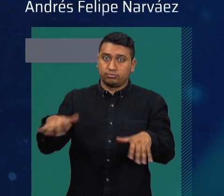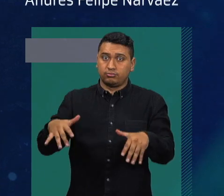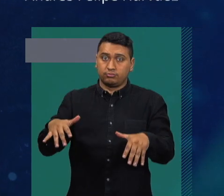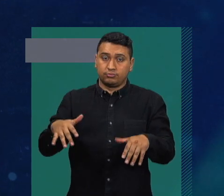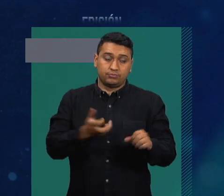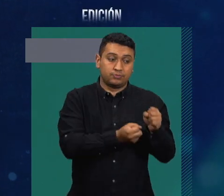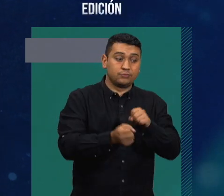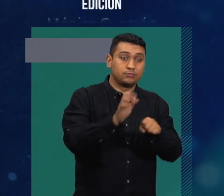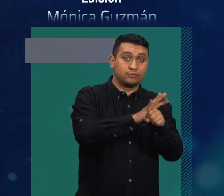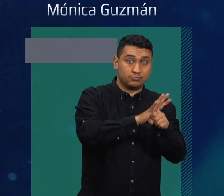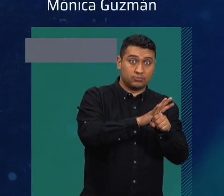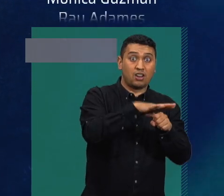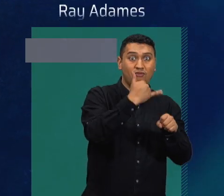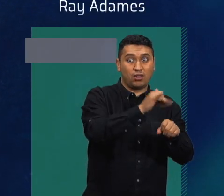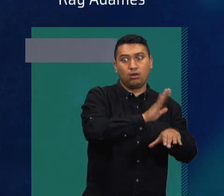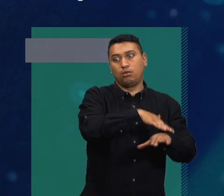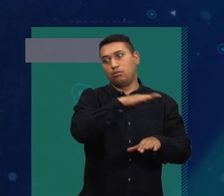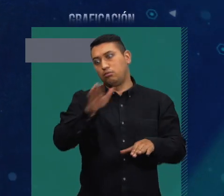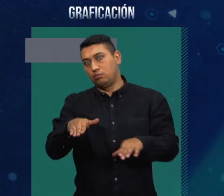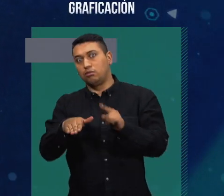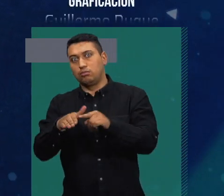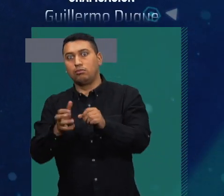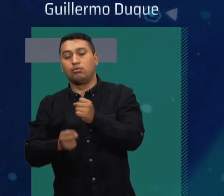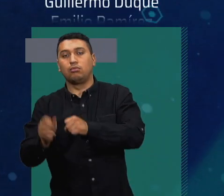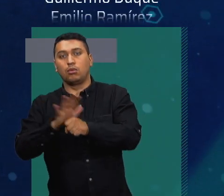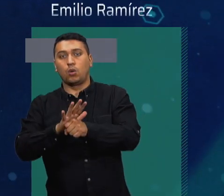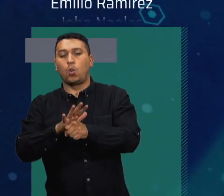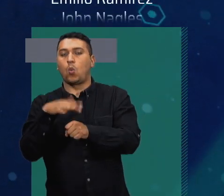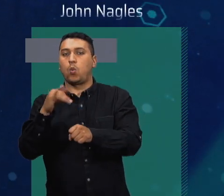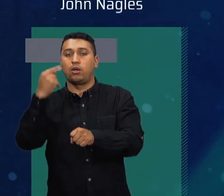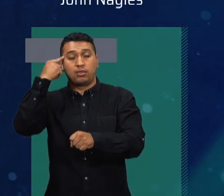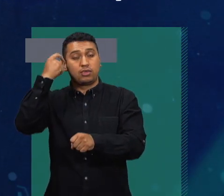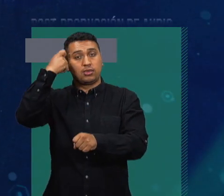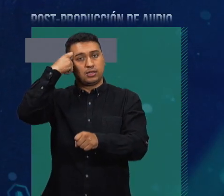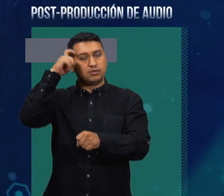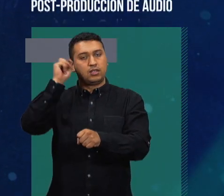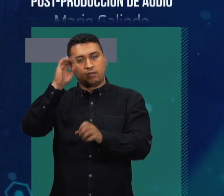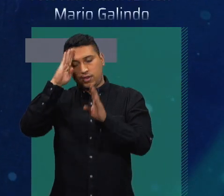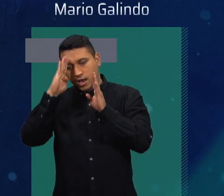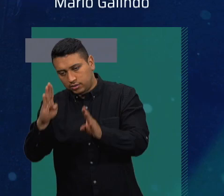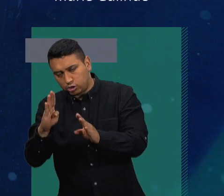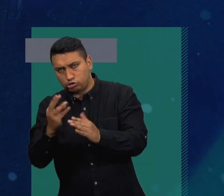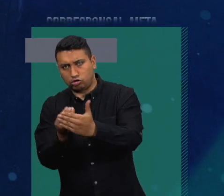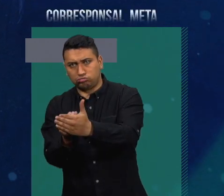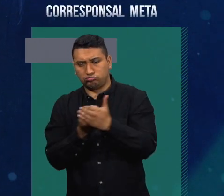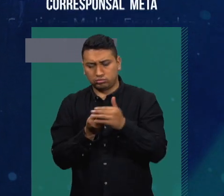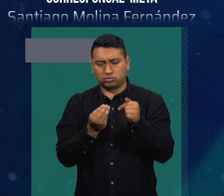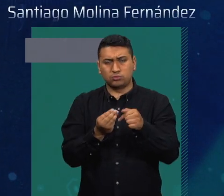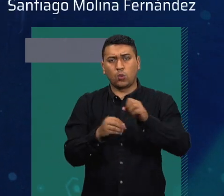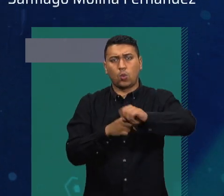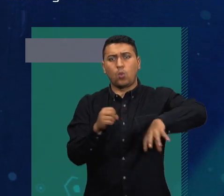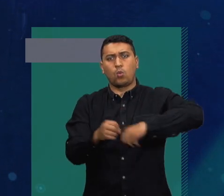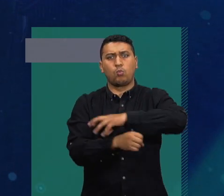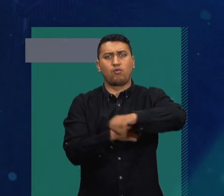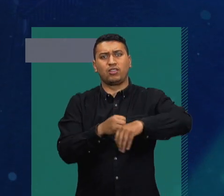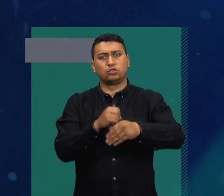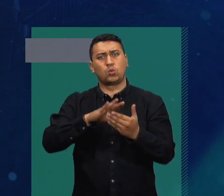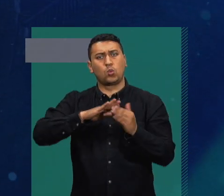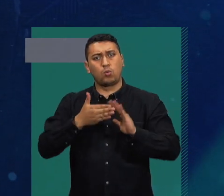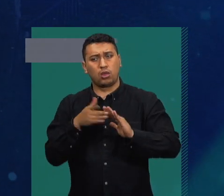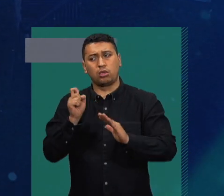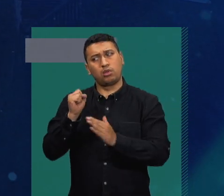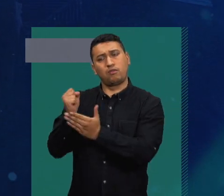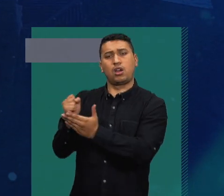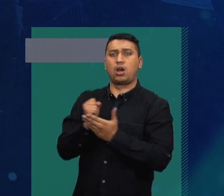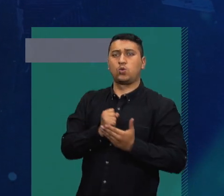Esta pandemia después de la pandemia anticipa nuevos desafíos en materia de atención y protección a una enorme población que requiere